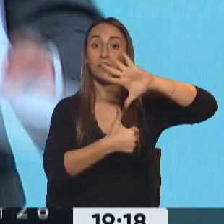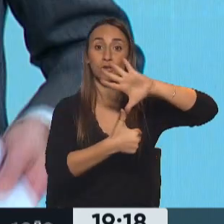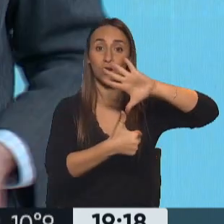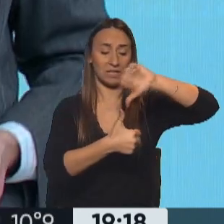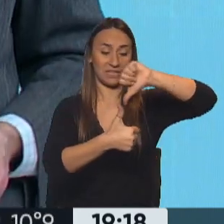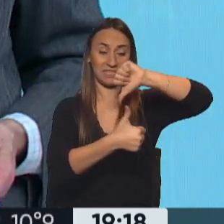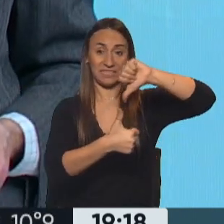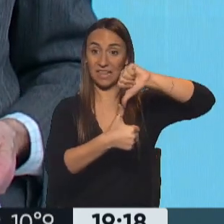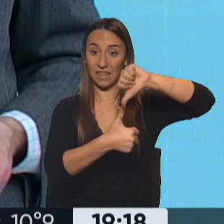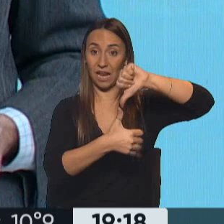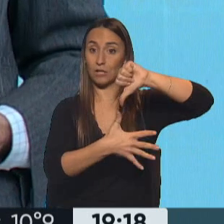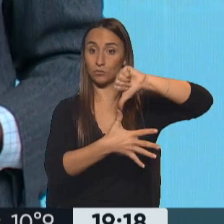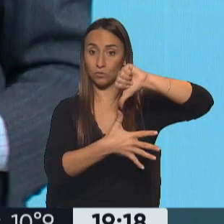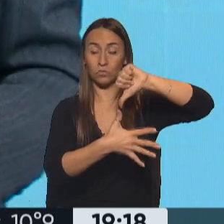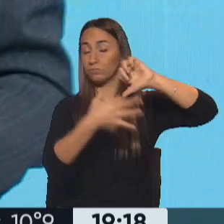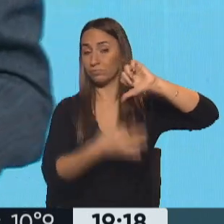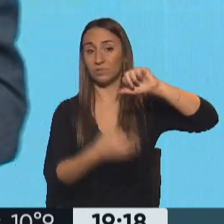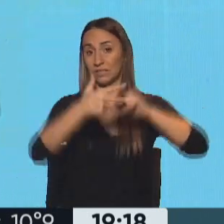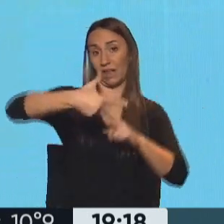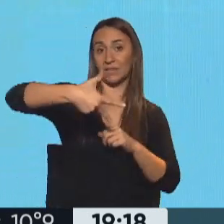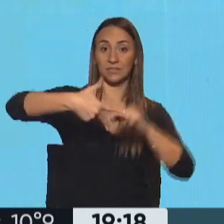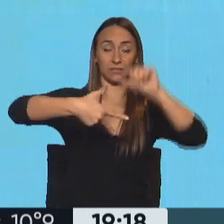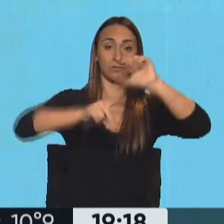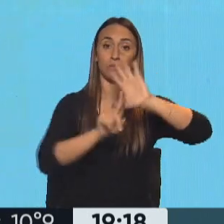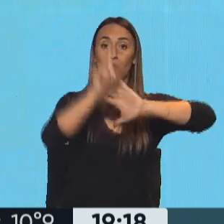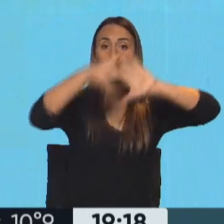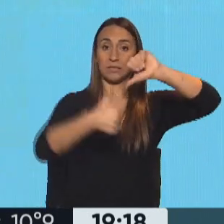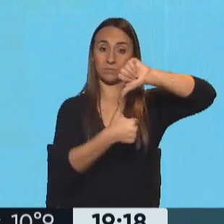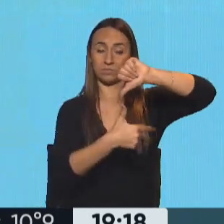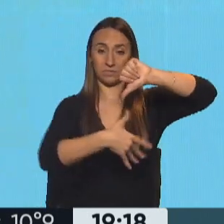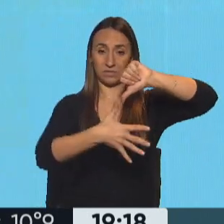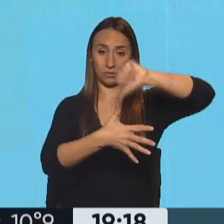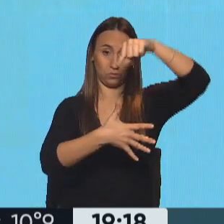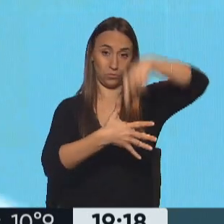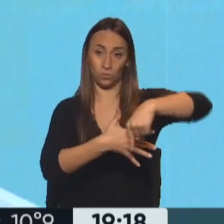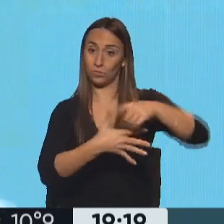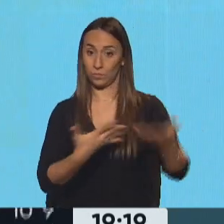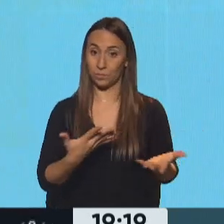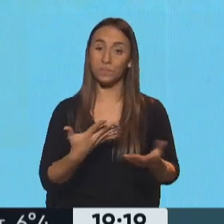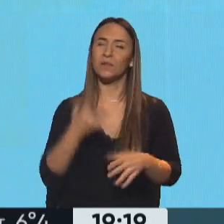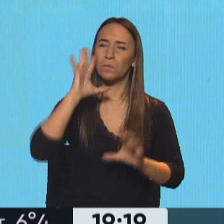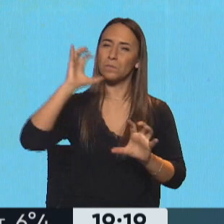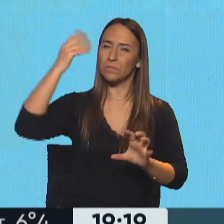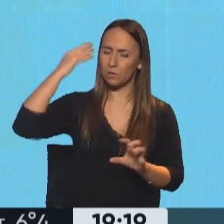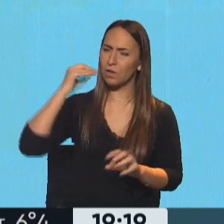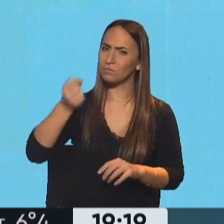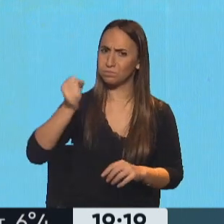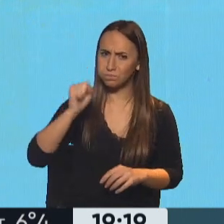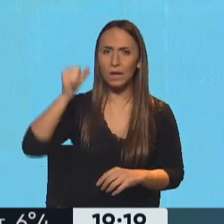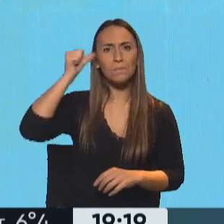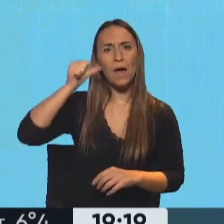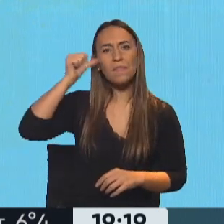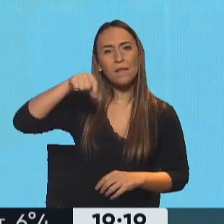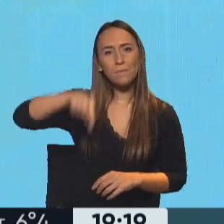las Américas. Las Américas. Yo recordaba ayer con nuestro embajador ante el OEA, Carlos Raimundi, que hubo una cumbre de las Américas. La hubo en Mar del